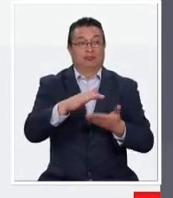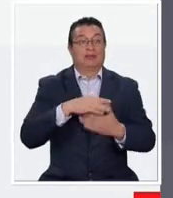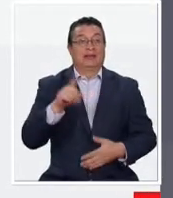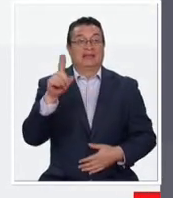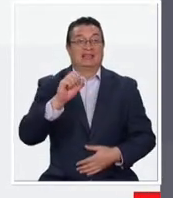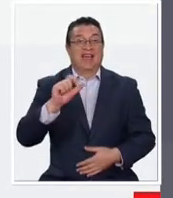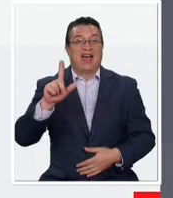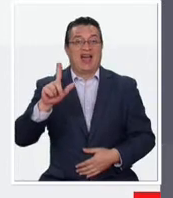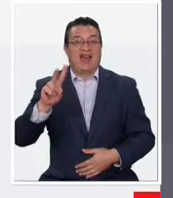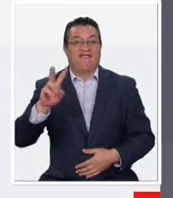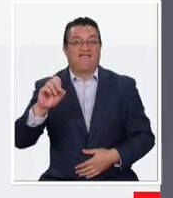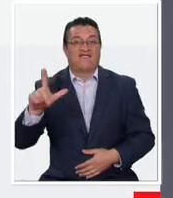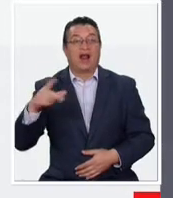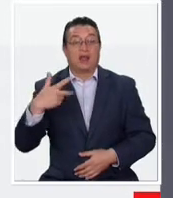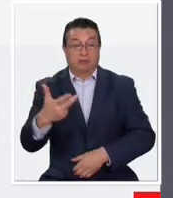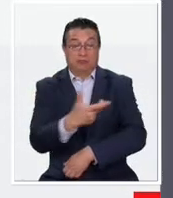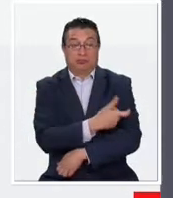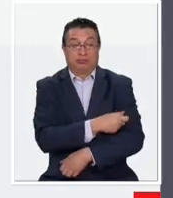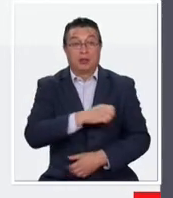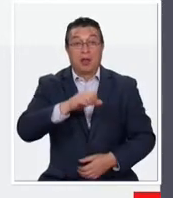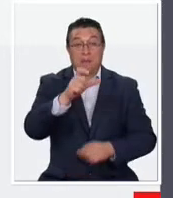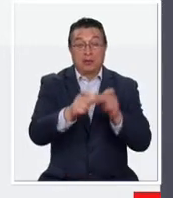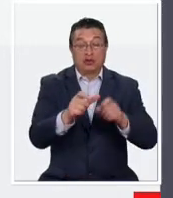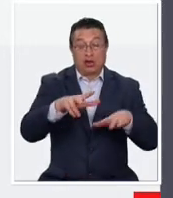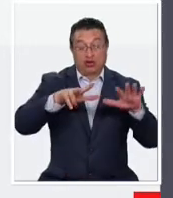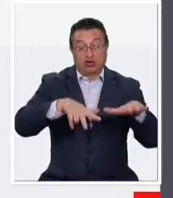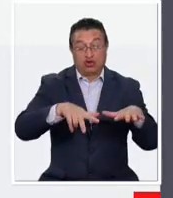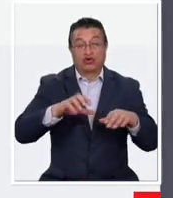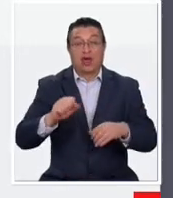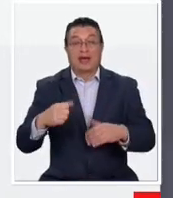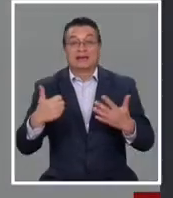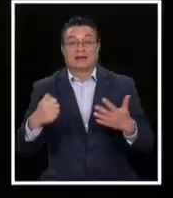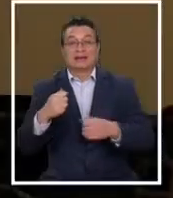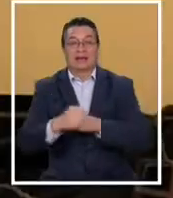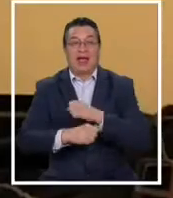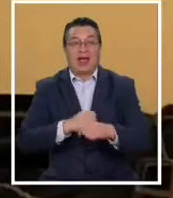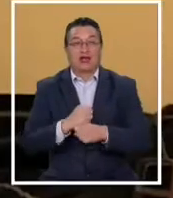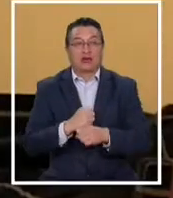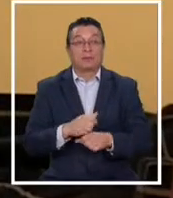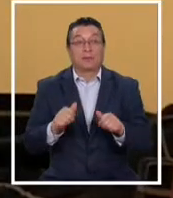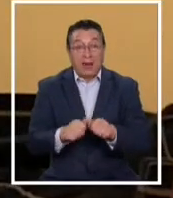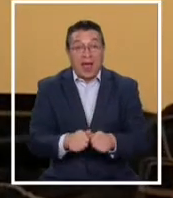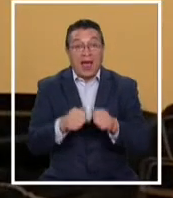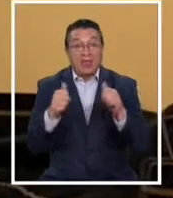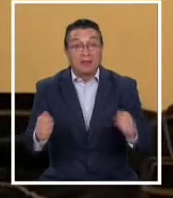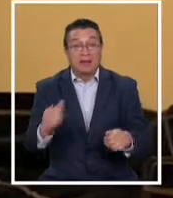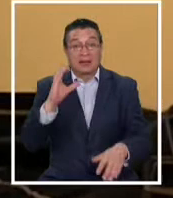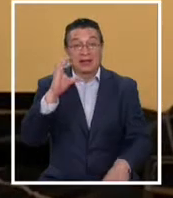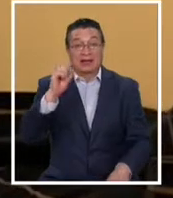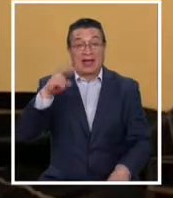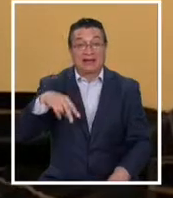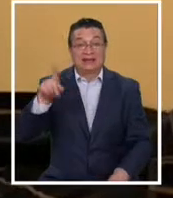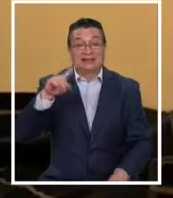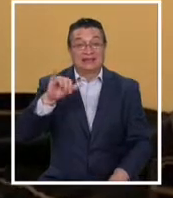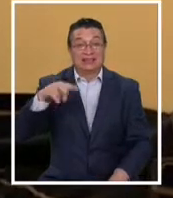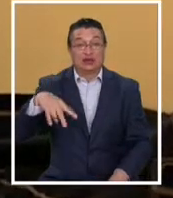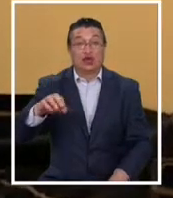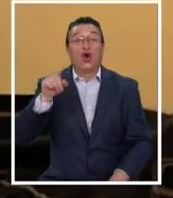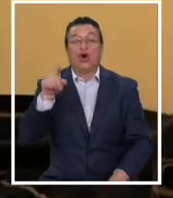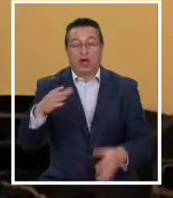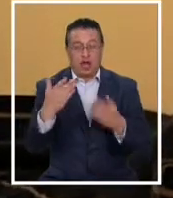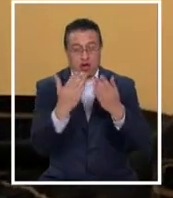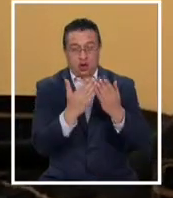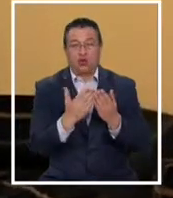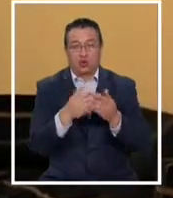Zaval y su aplicación en adultos entre 18 y 60 años. Además, la vacuna de CanSino se está estudiando en nuestro